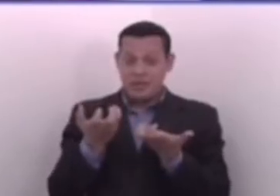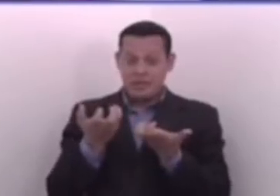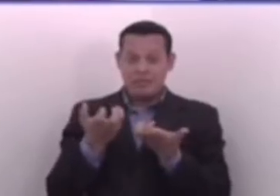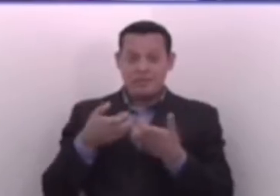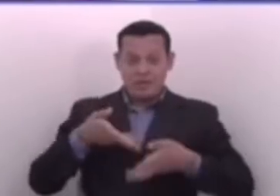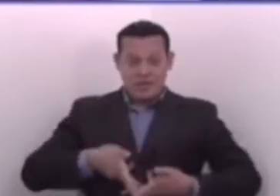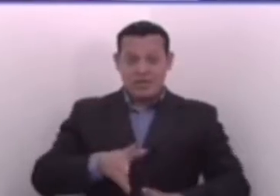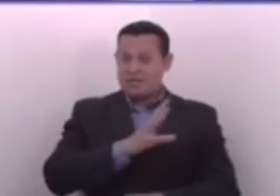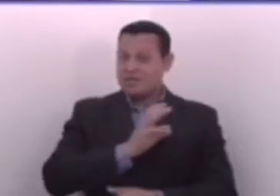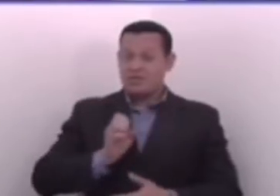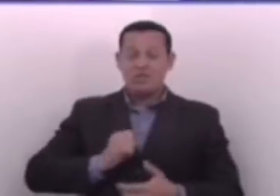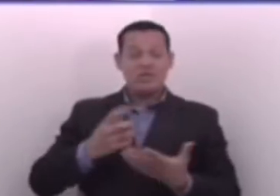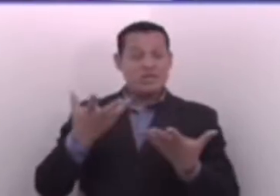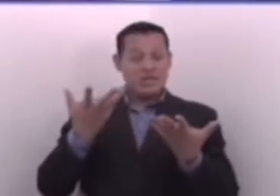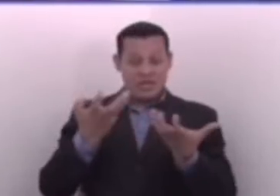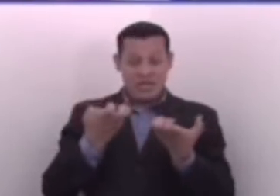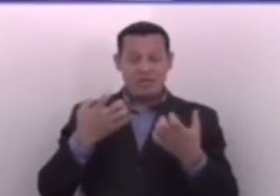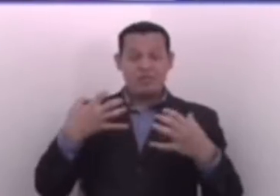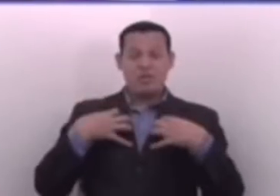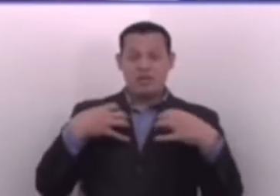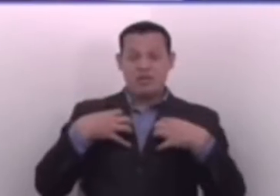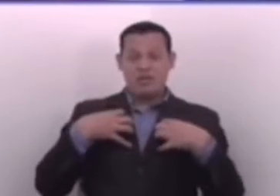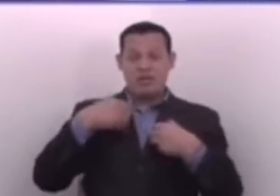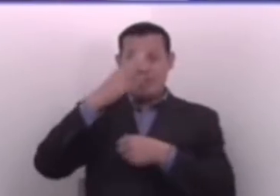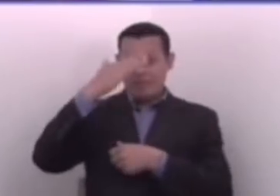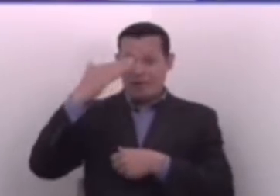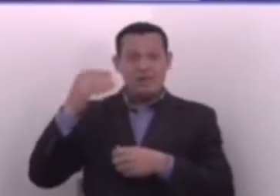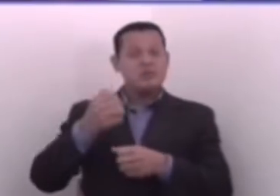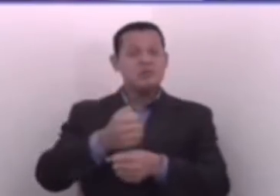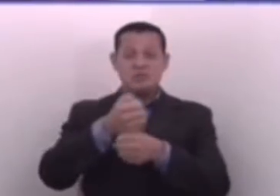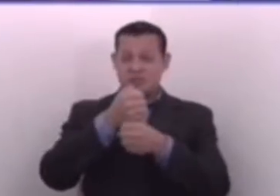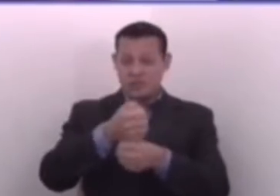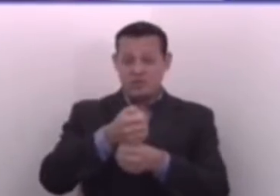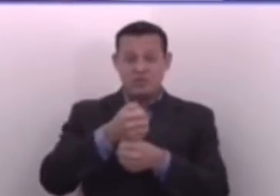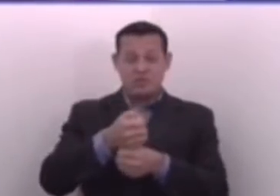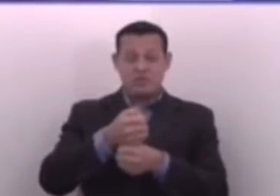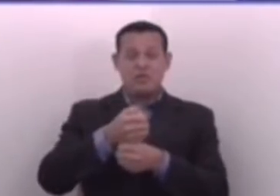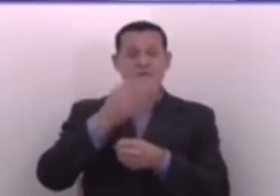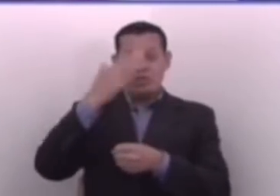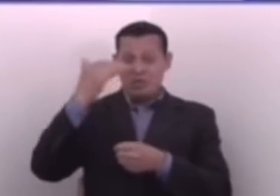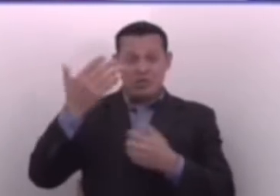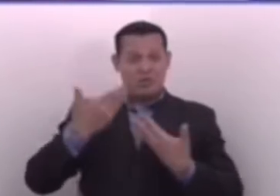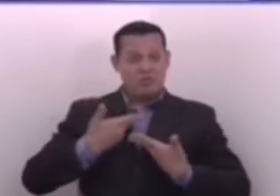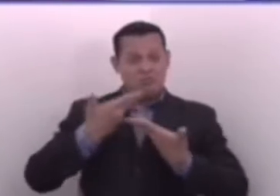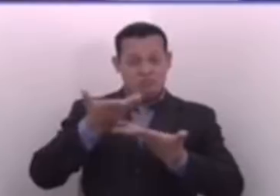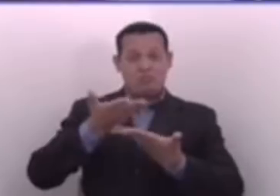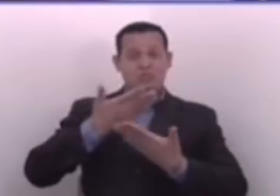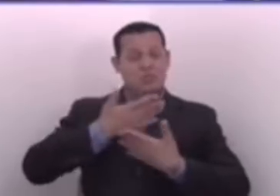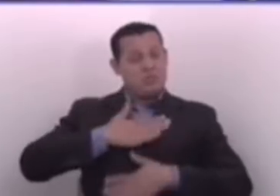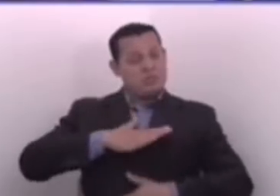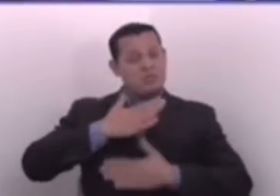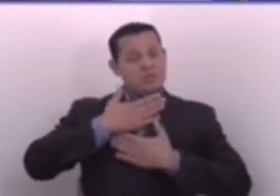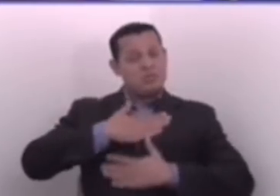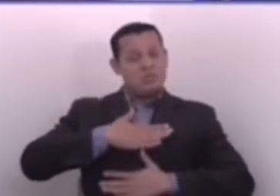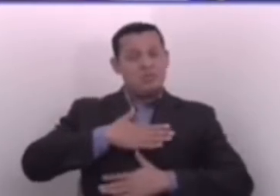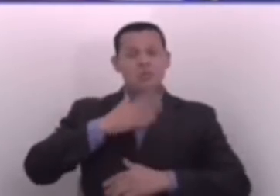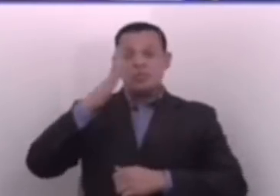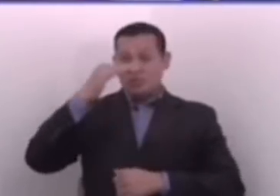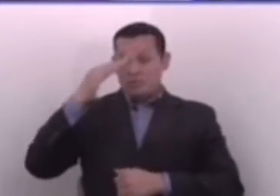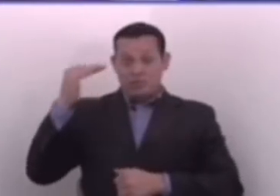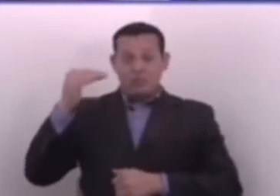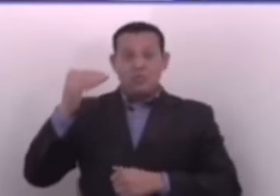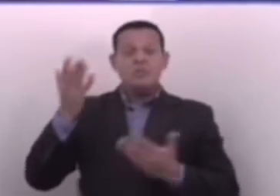Los salvadoreños quieren vivir en un país de seguridad, en un país que les brinde tranquilidad, en un país